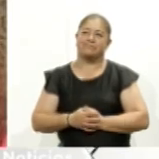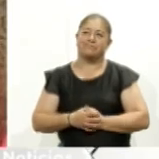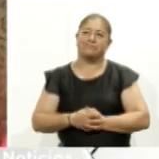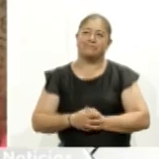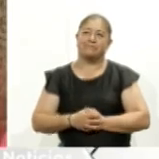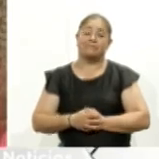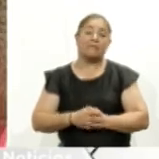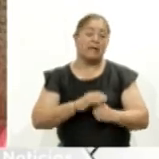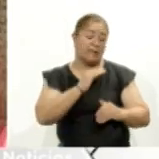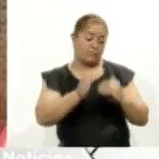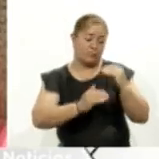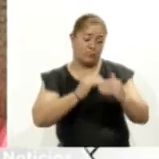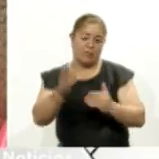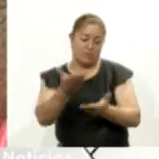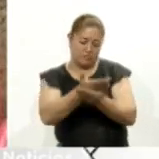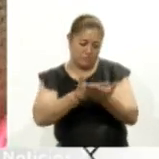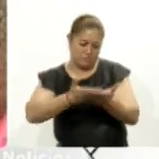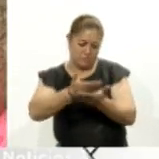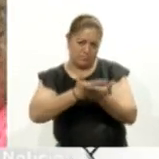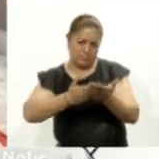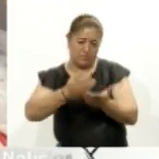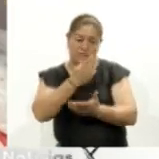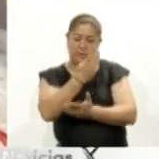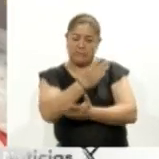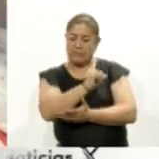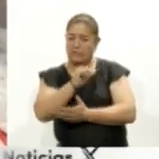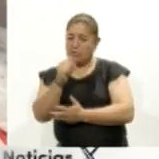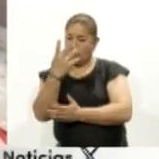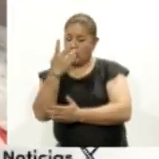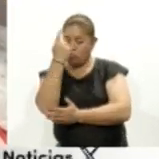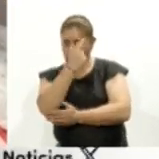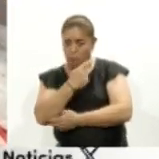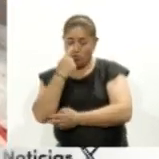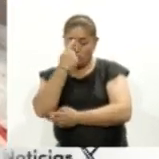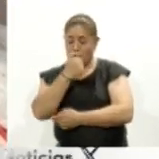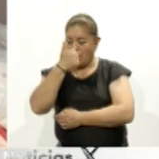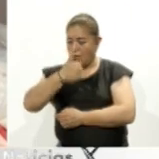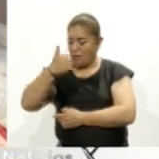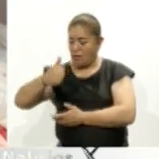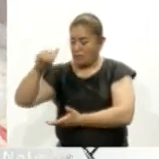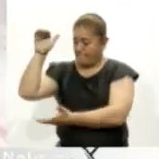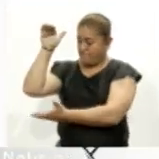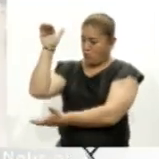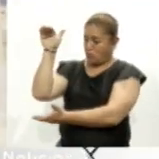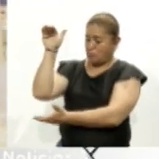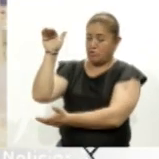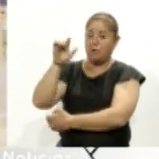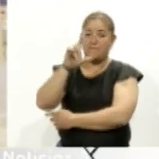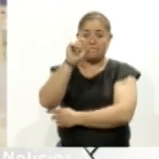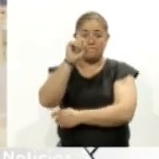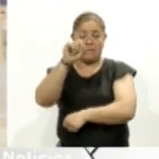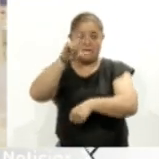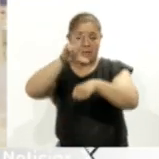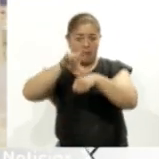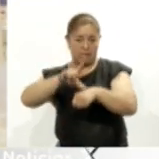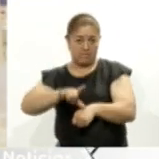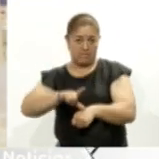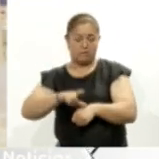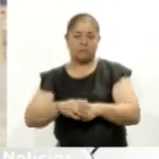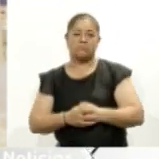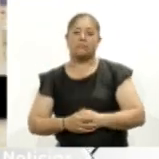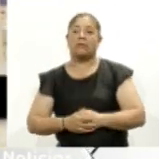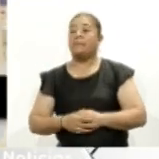el proceso de tostar se llevará de 3 a 4 horas por cada bote de 20 litros de hecho es de temporal